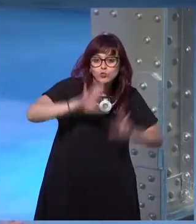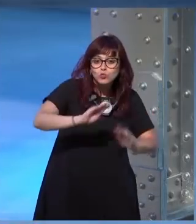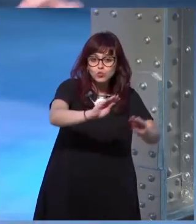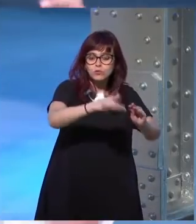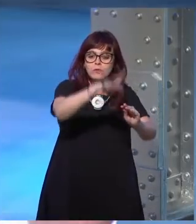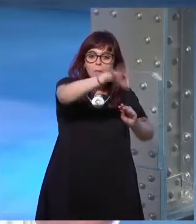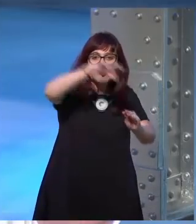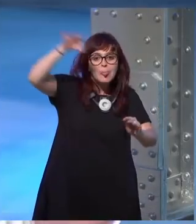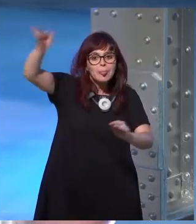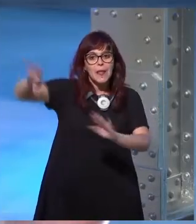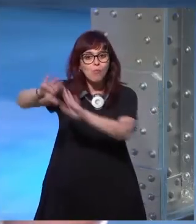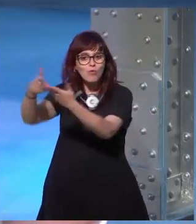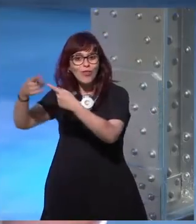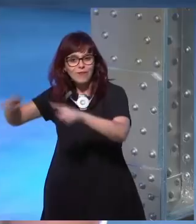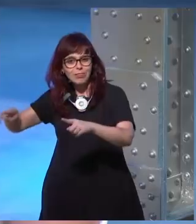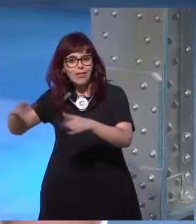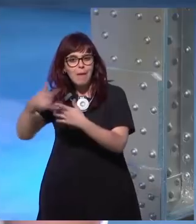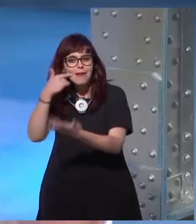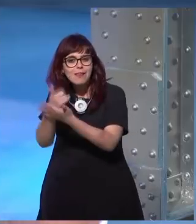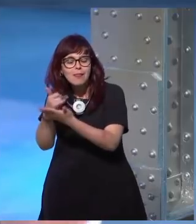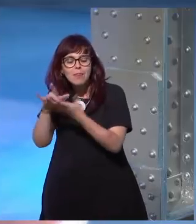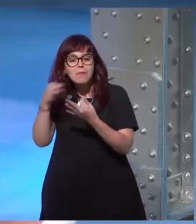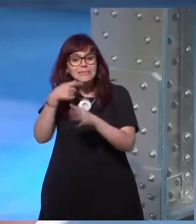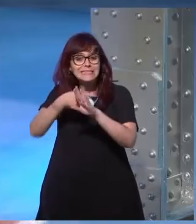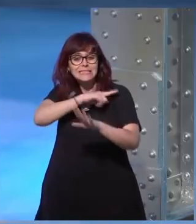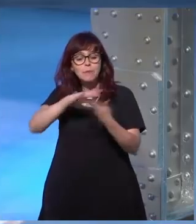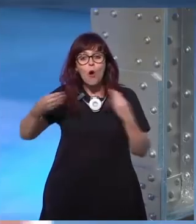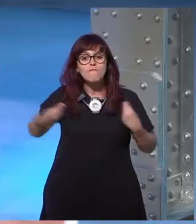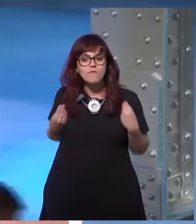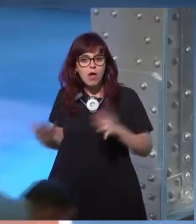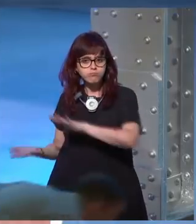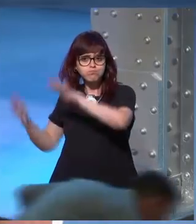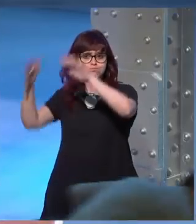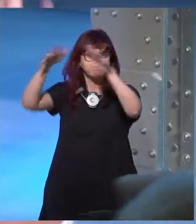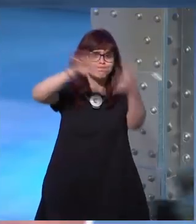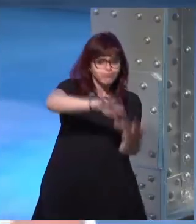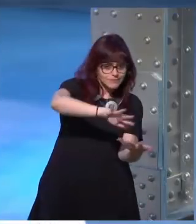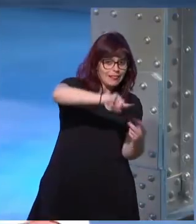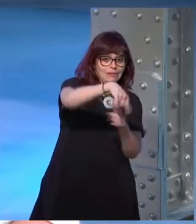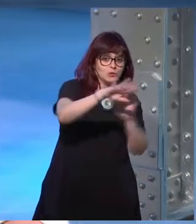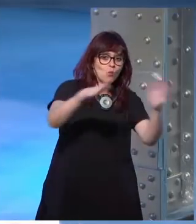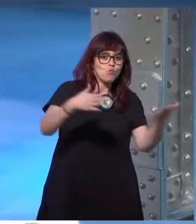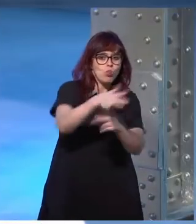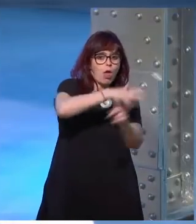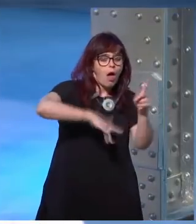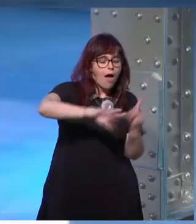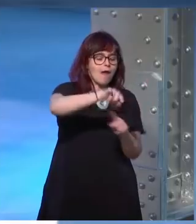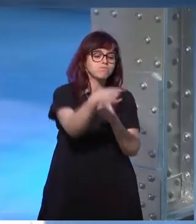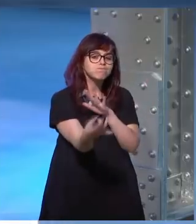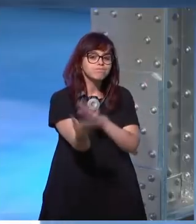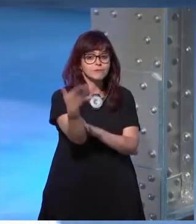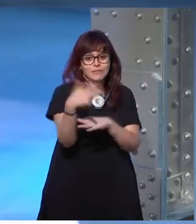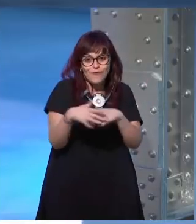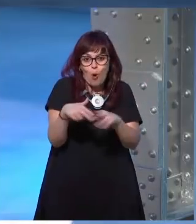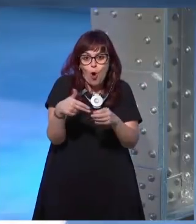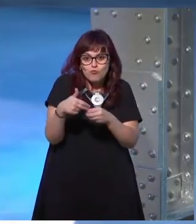compartes experiencias distintas tienes que extrapolar de lo que has vivido para recrear un entorno distinto para tus personajes es el